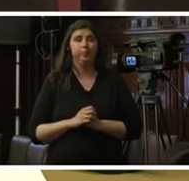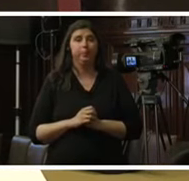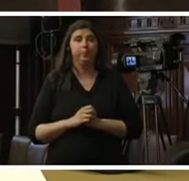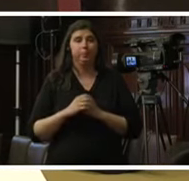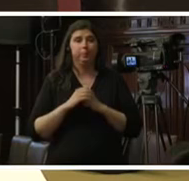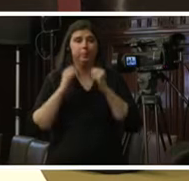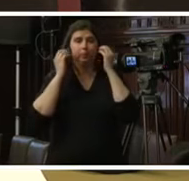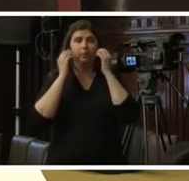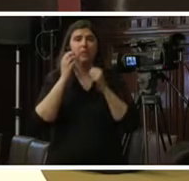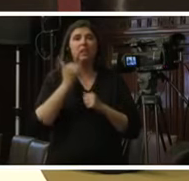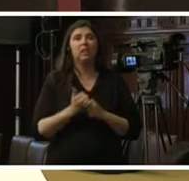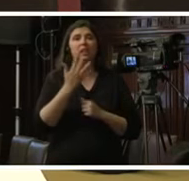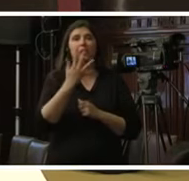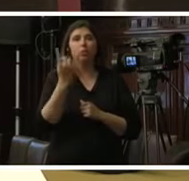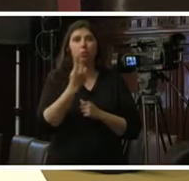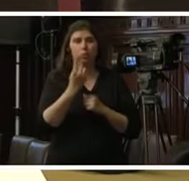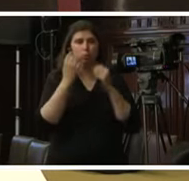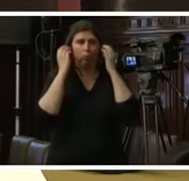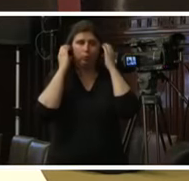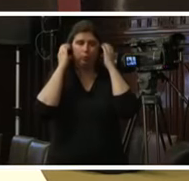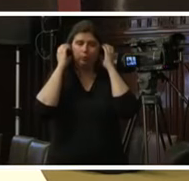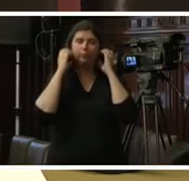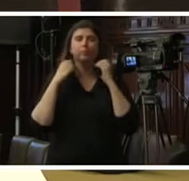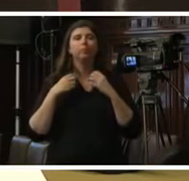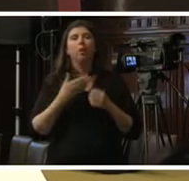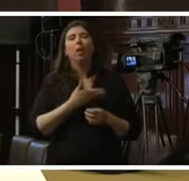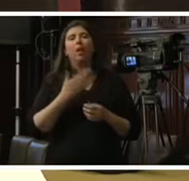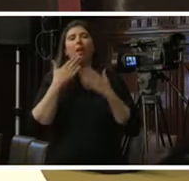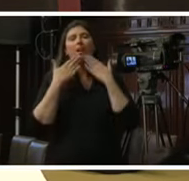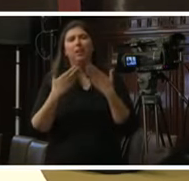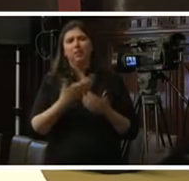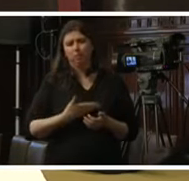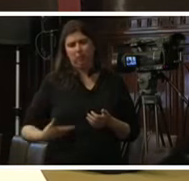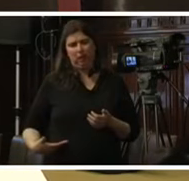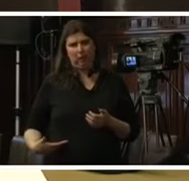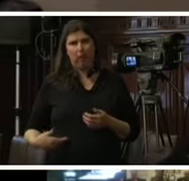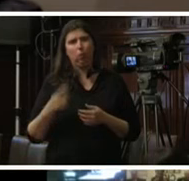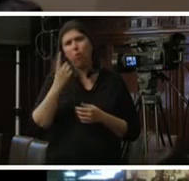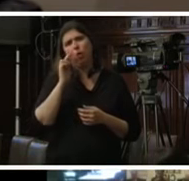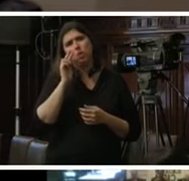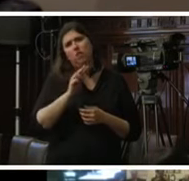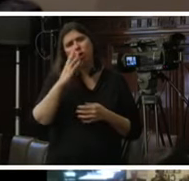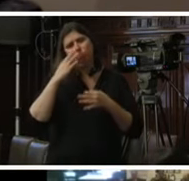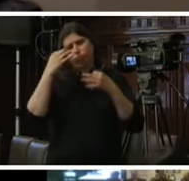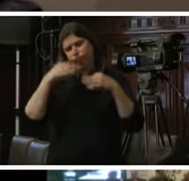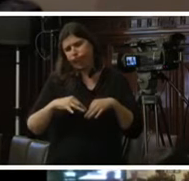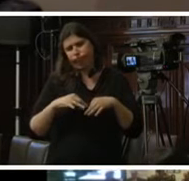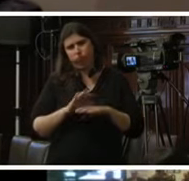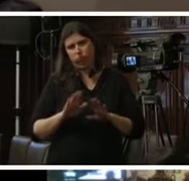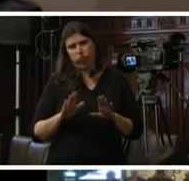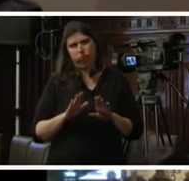Gracias señora presidenta solo una observación puntual en relación a